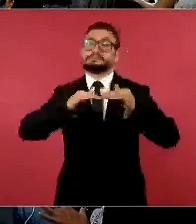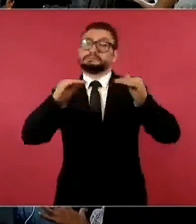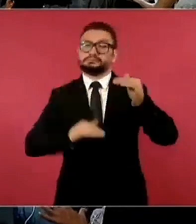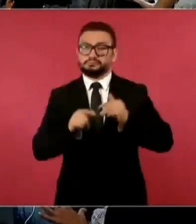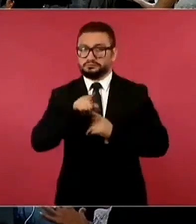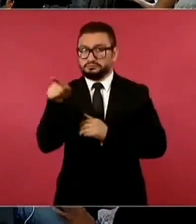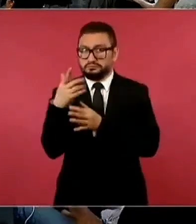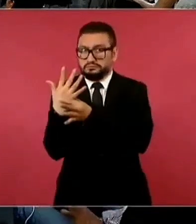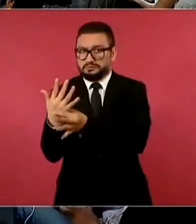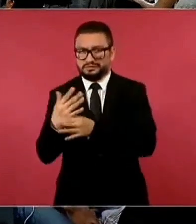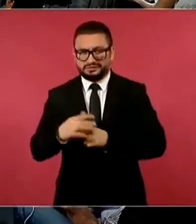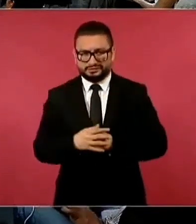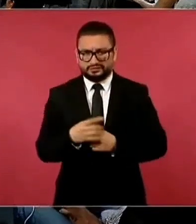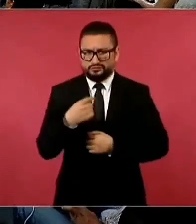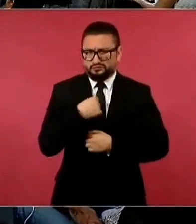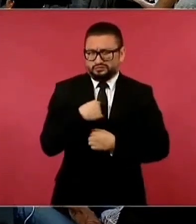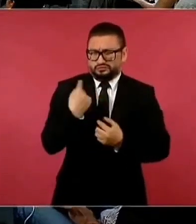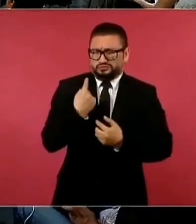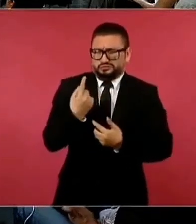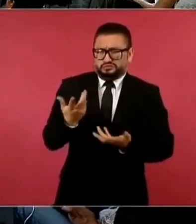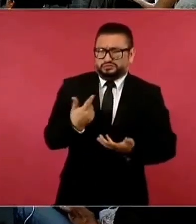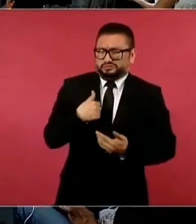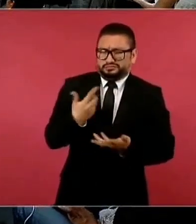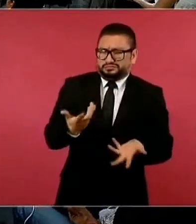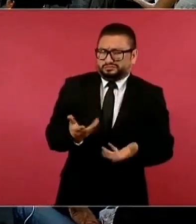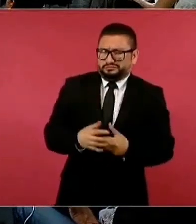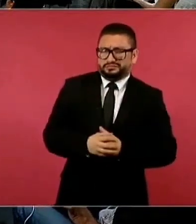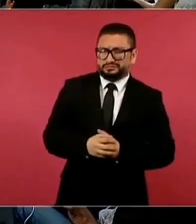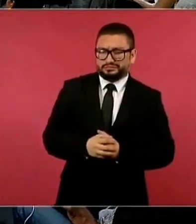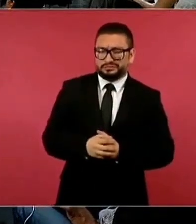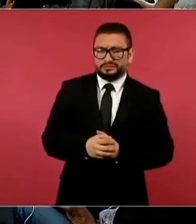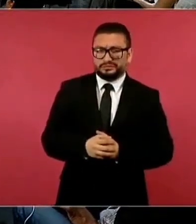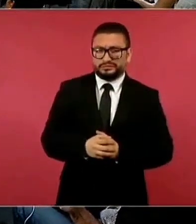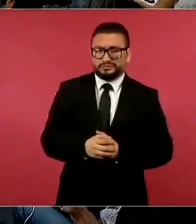¿Yo qué tengo que ver con